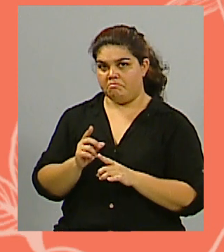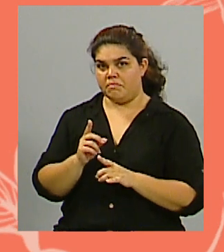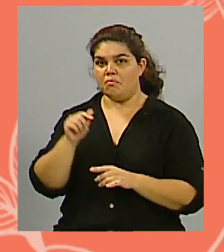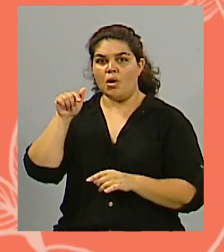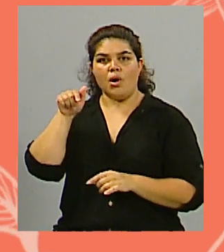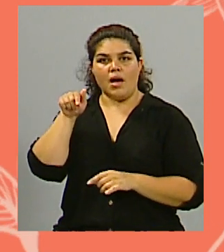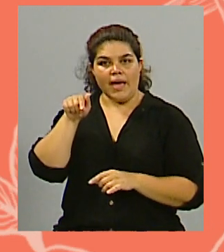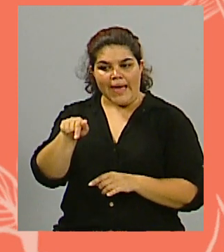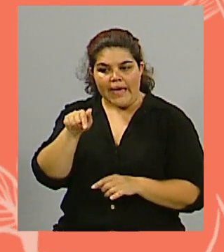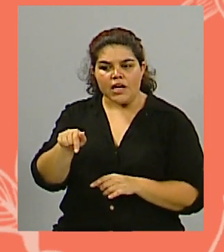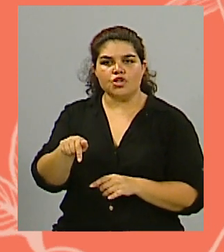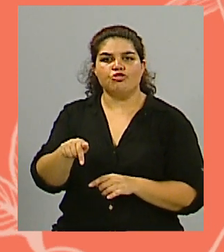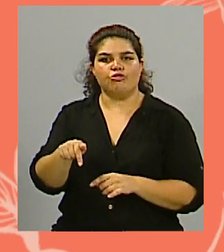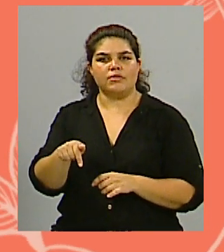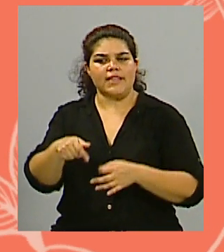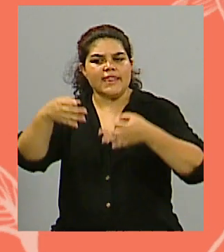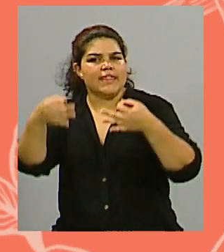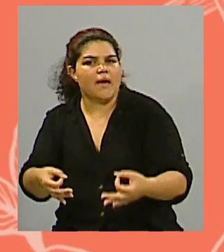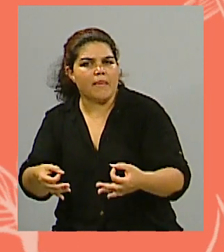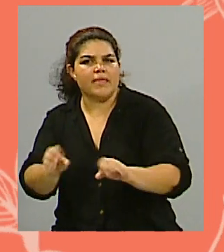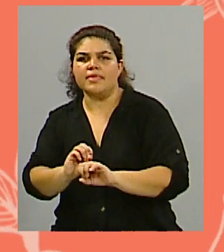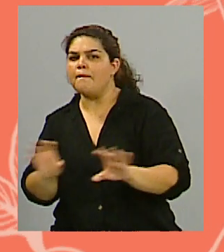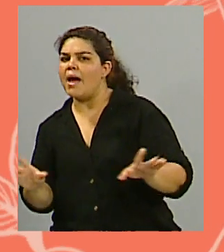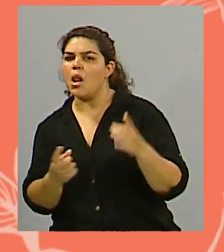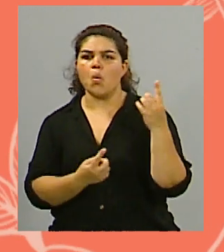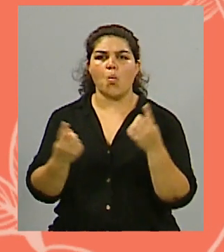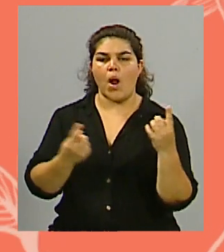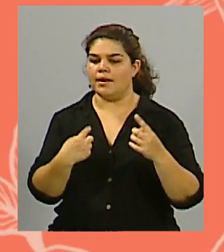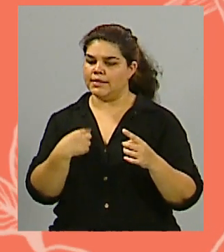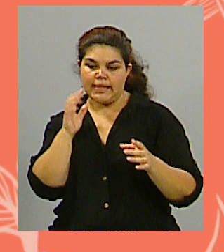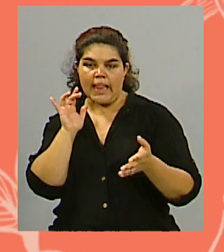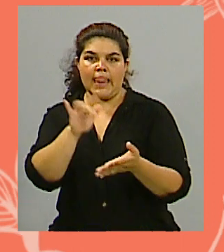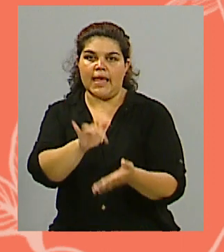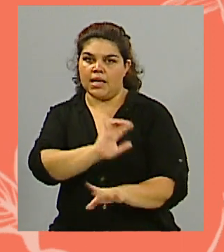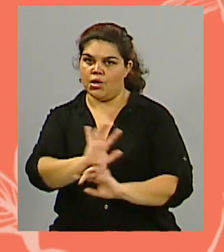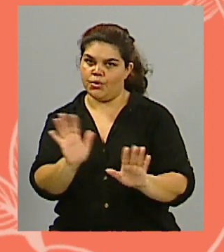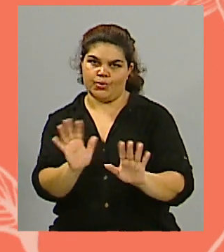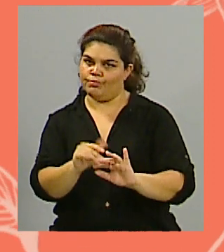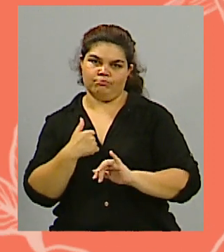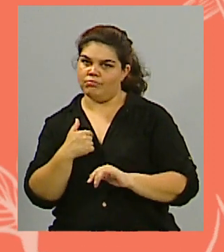es válido o no es válido, no me voy a meter ahí porque no es lo que me corresponde,